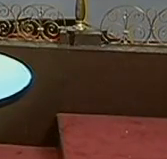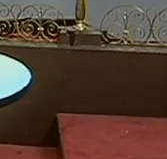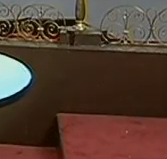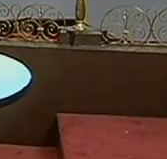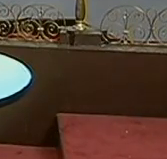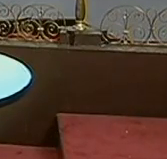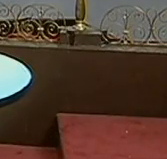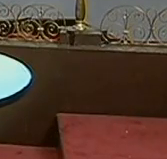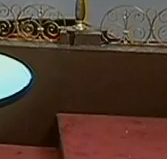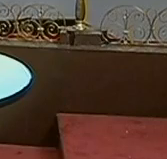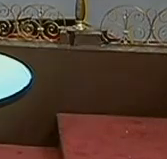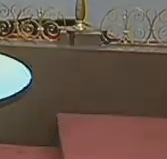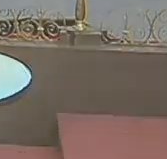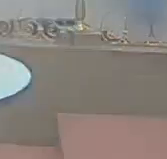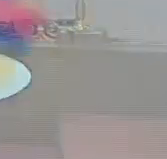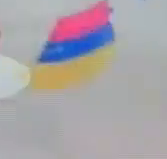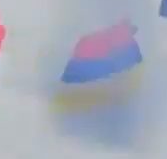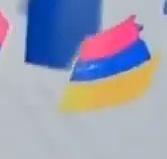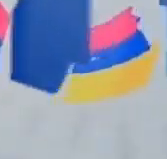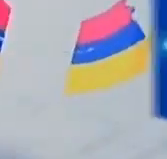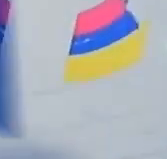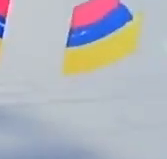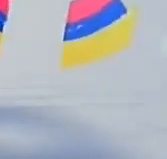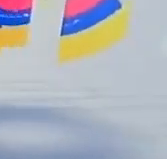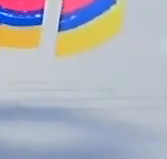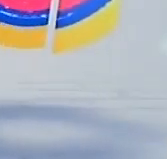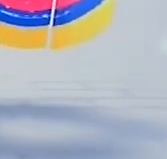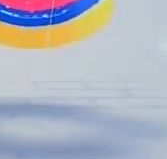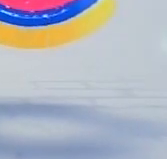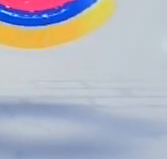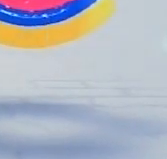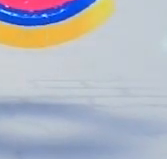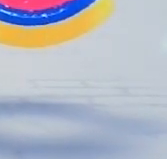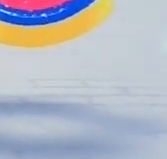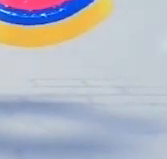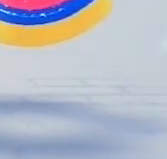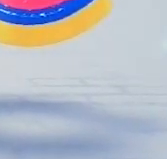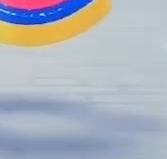Ya regresamos De la Asamblea Clinica De la Asamblea la Asamblea la Asamblea De la